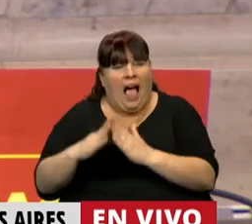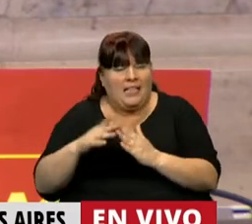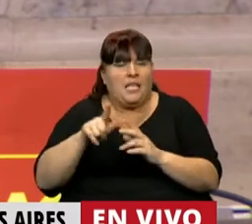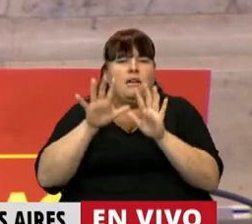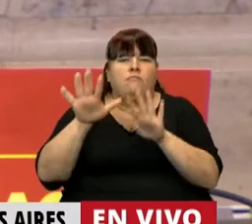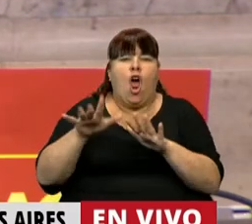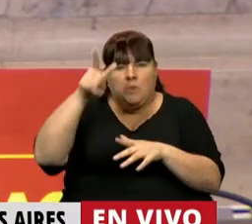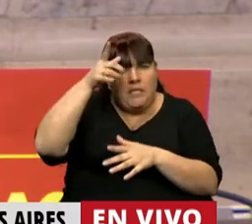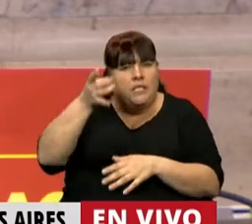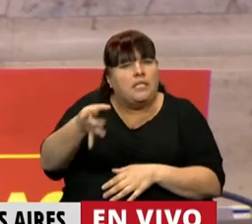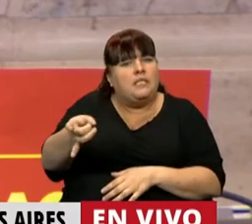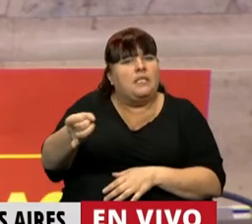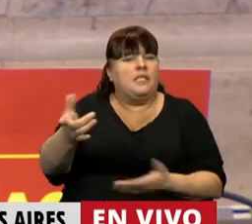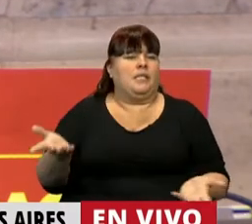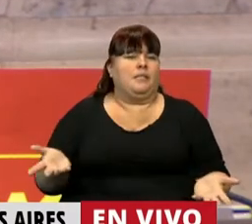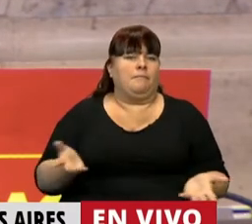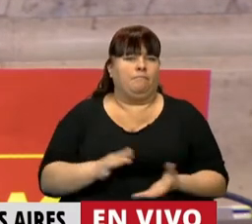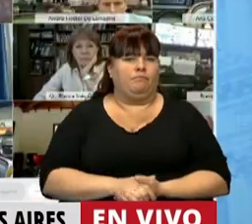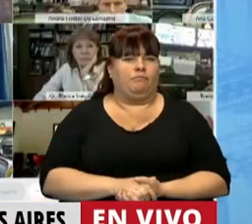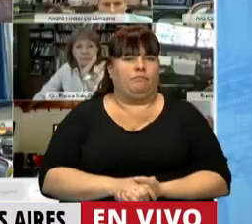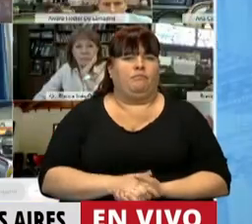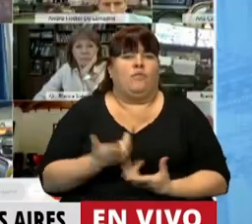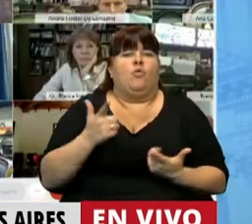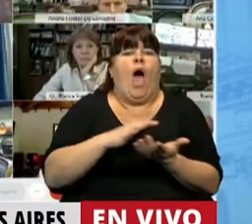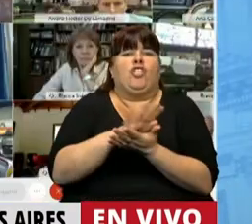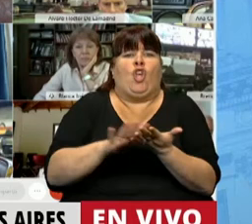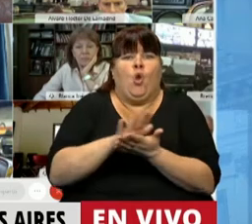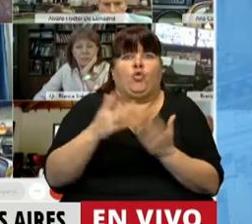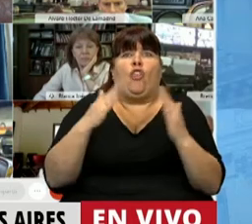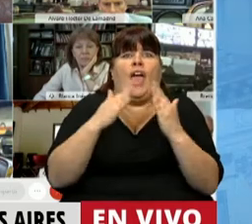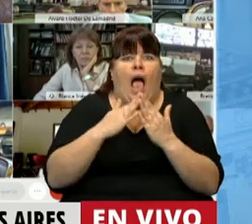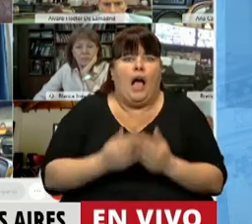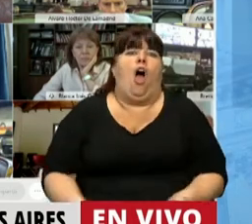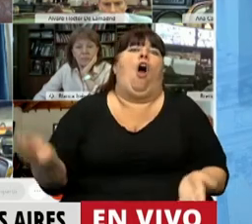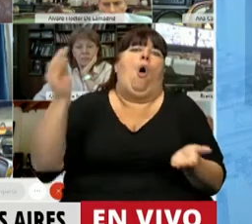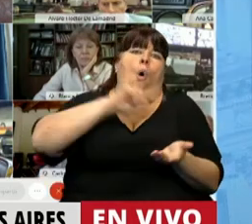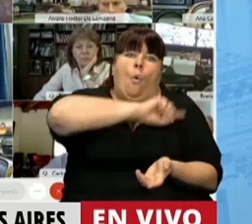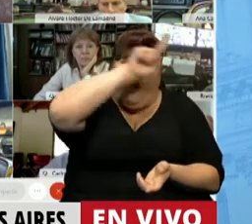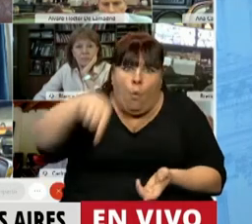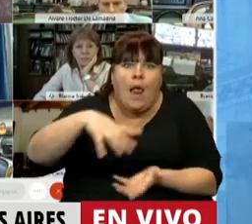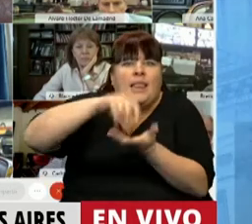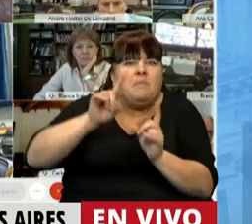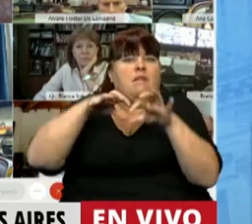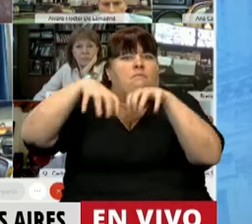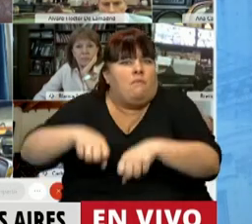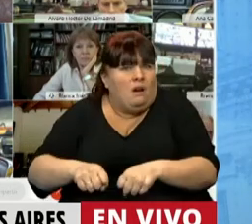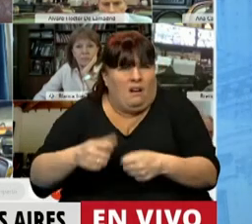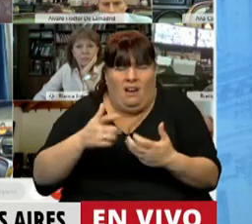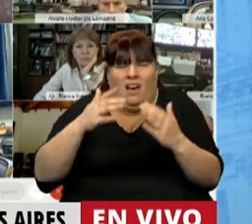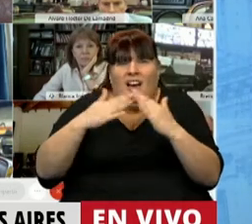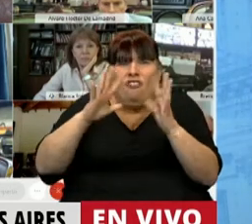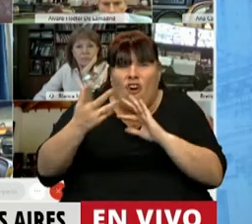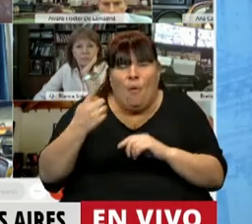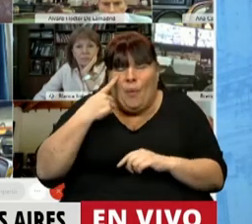ese acoso policial no les resuelve la situación de vivienda y vuelven al mismo predio. En condiciones